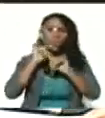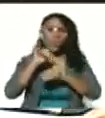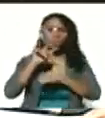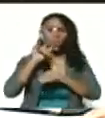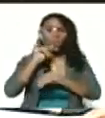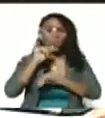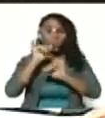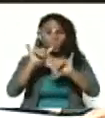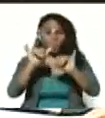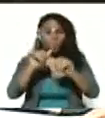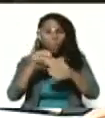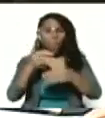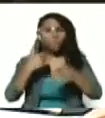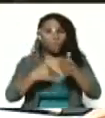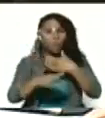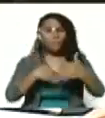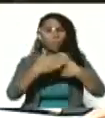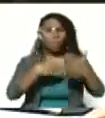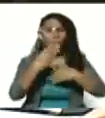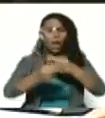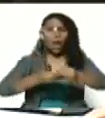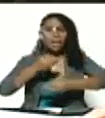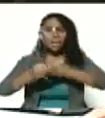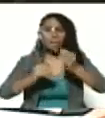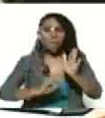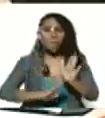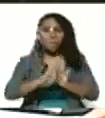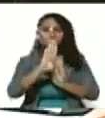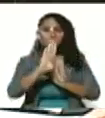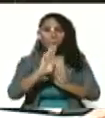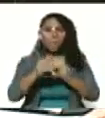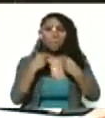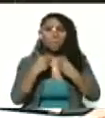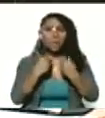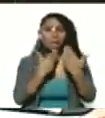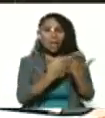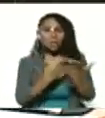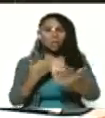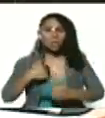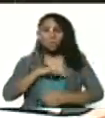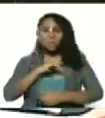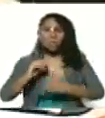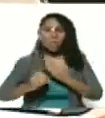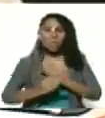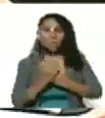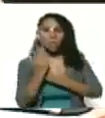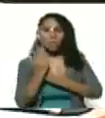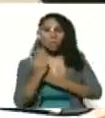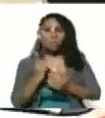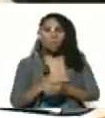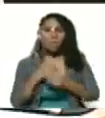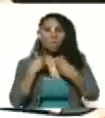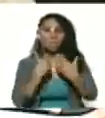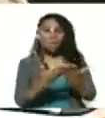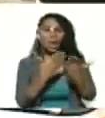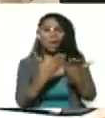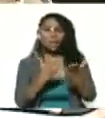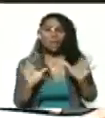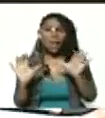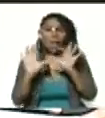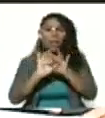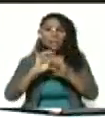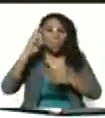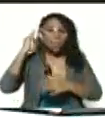vayan construyendo, vayan generando. Para eso somos el ALBA. Para eso existe la Alianza